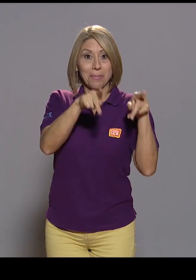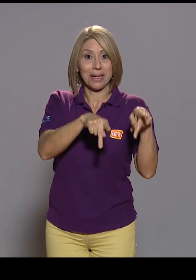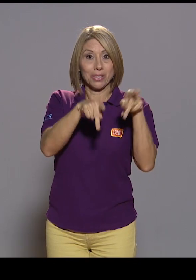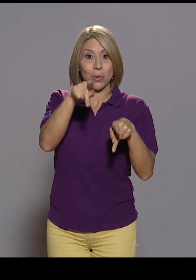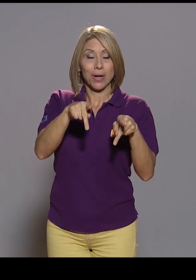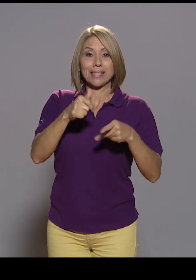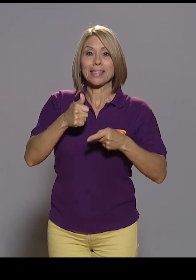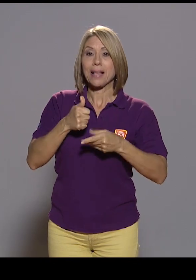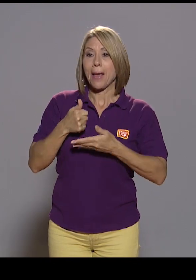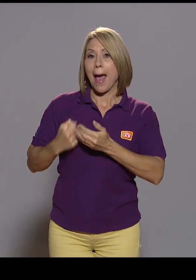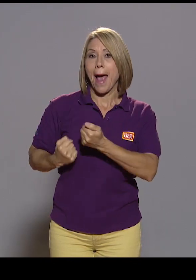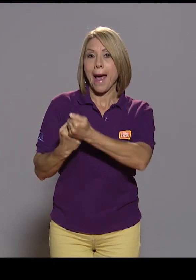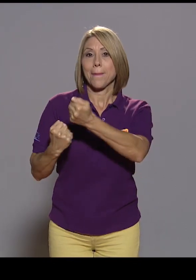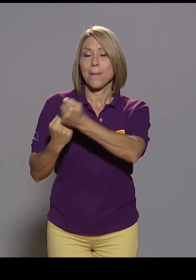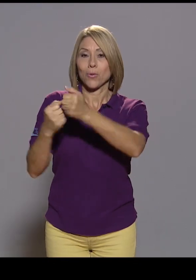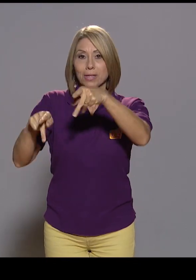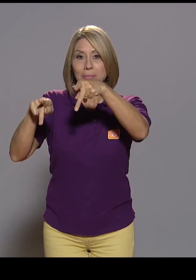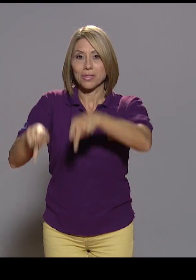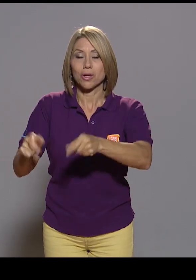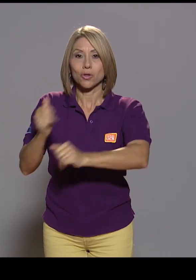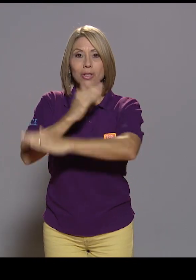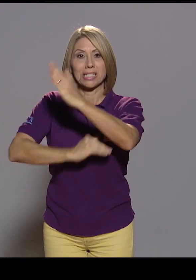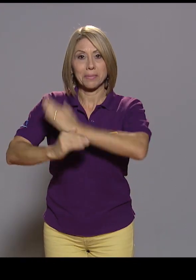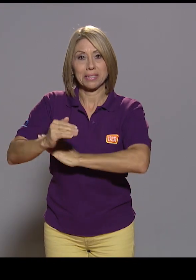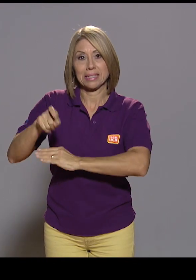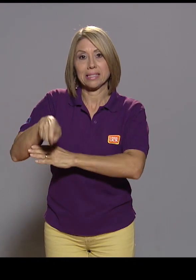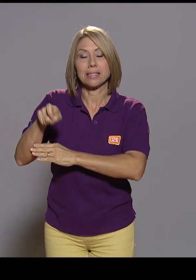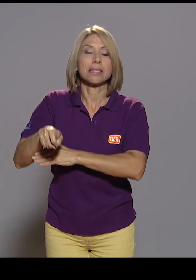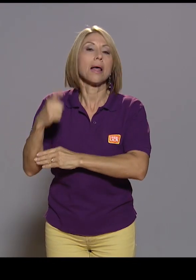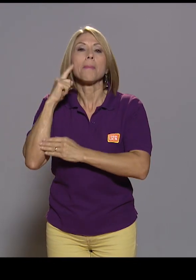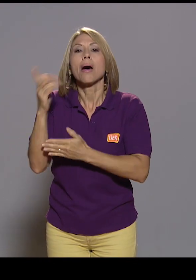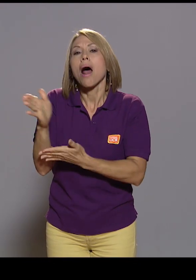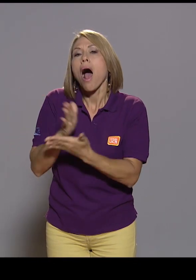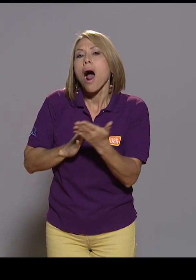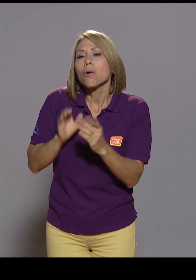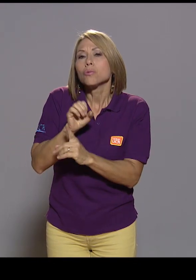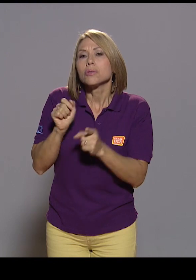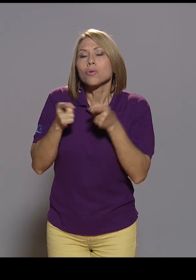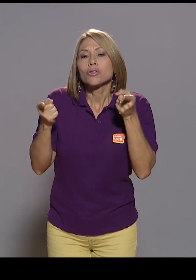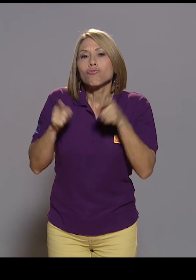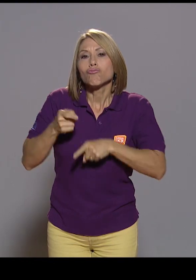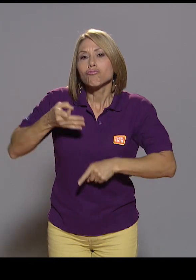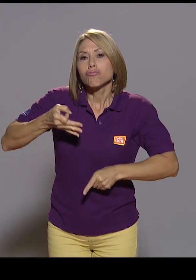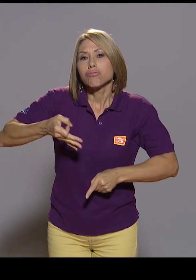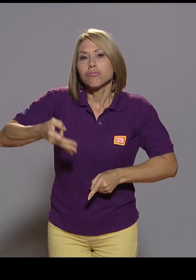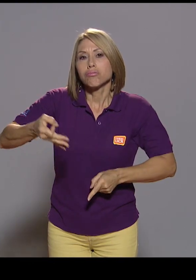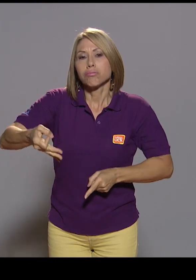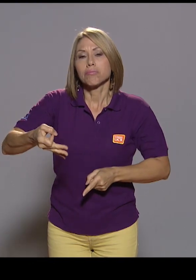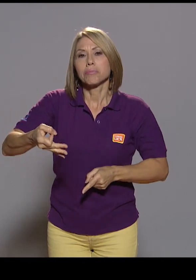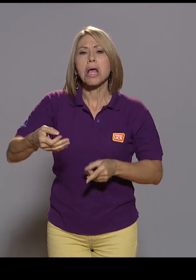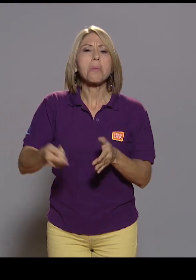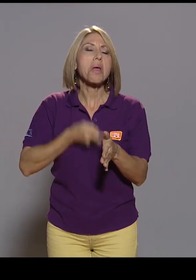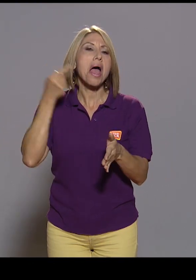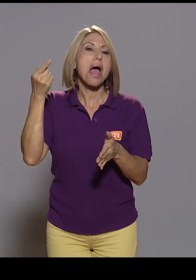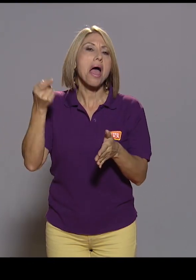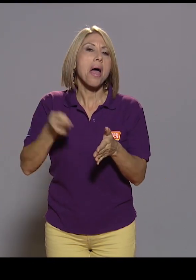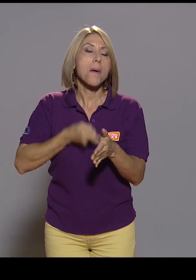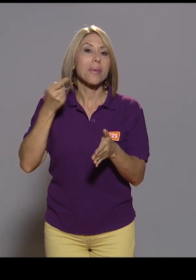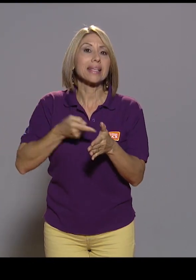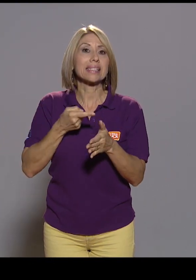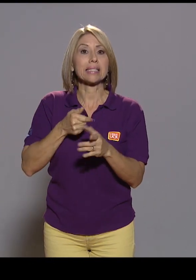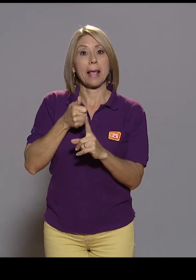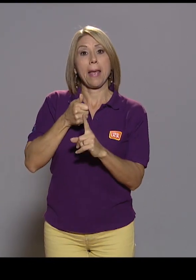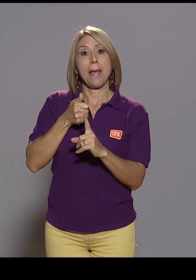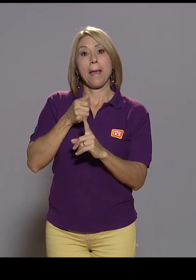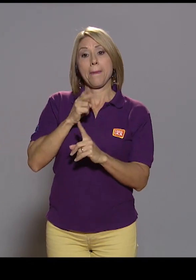persona con discapacidad, que lo requiere para alguna actividad de vida cotidiana, porque muchas veces lo que ocurre es que la familia es quien debe